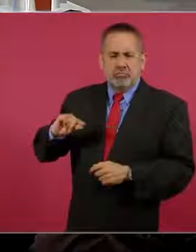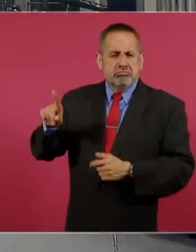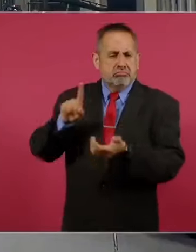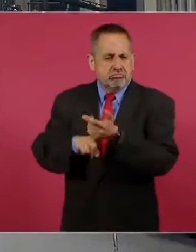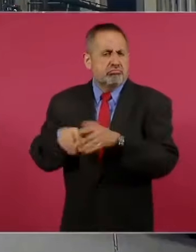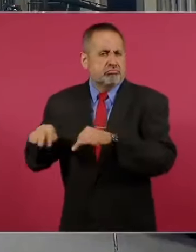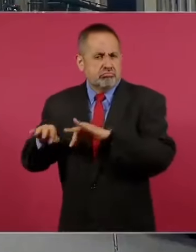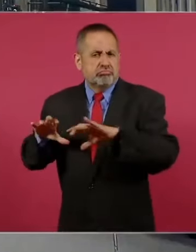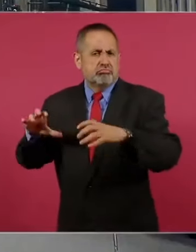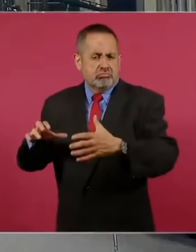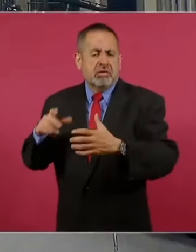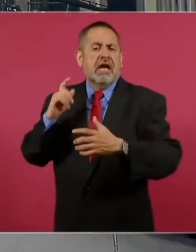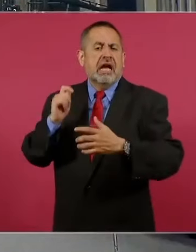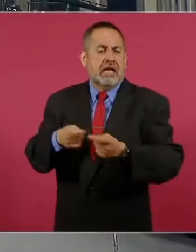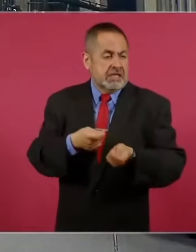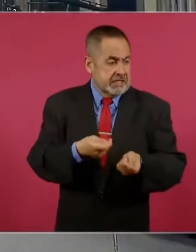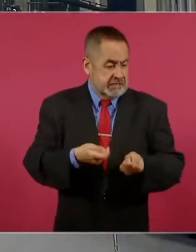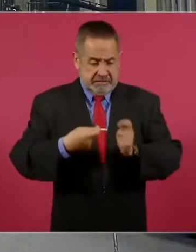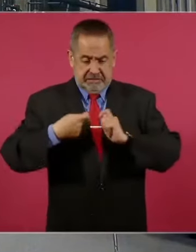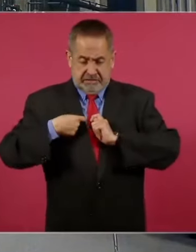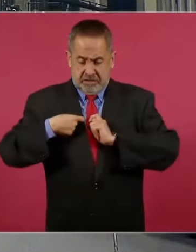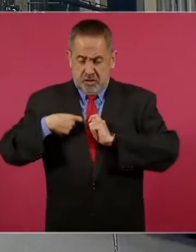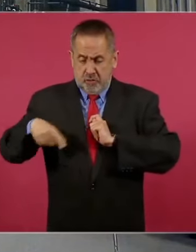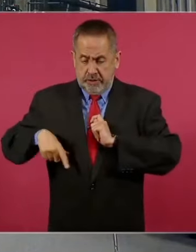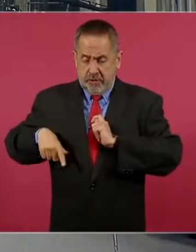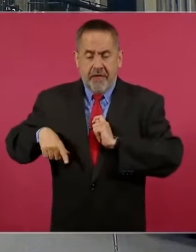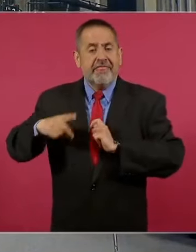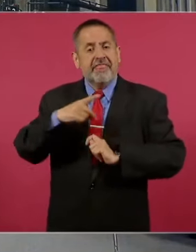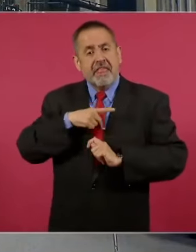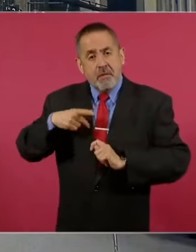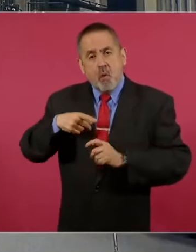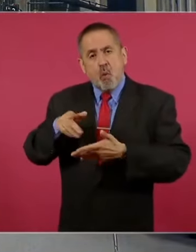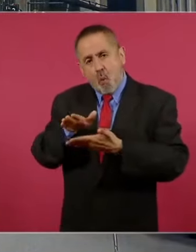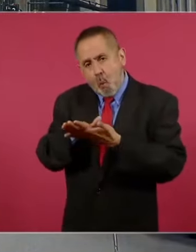que el poder es humildad.